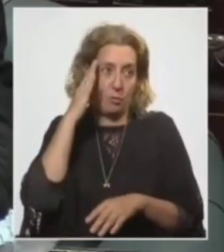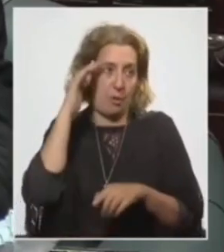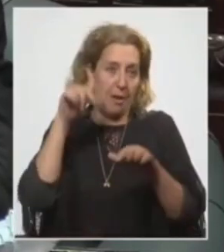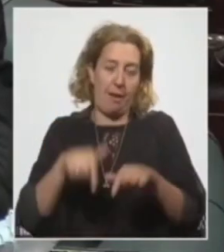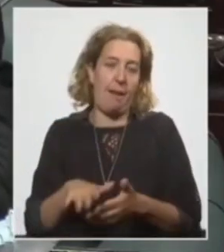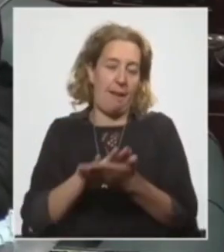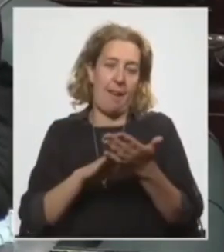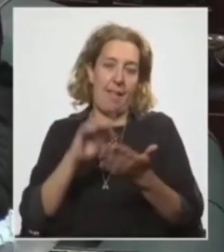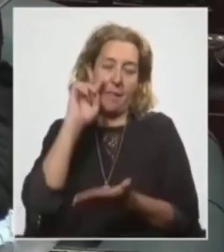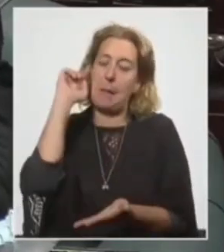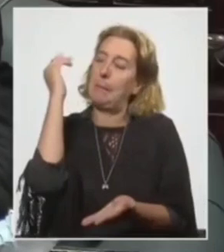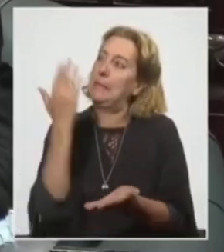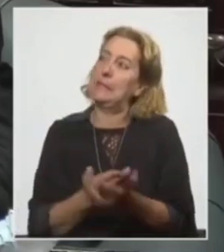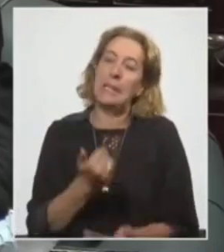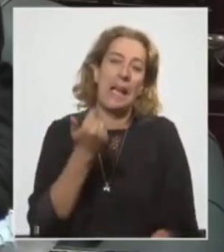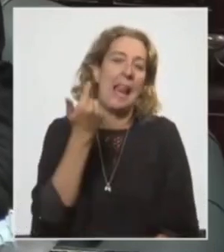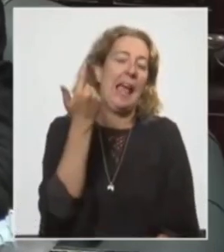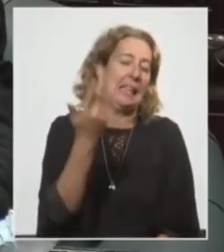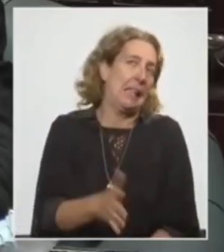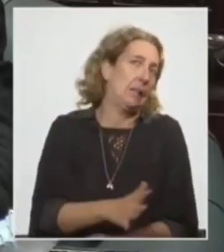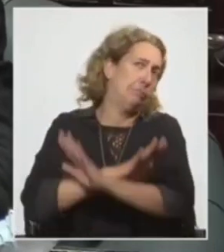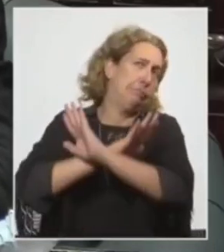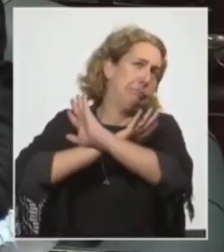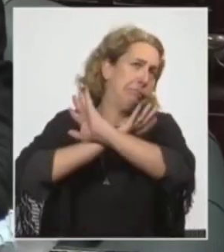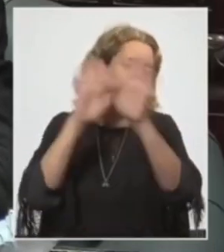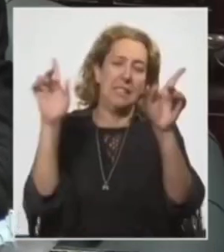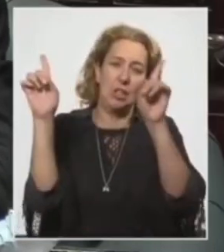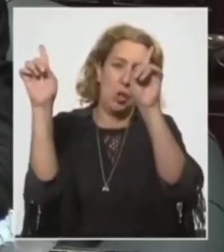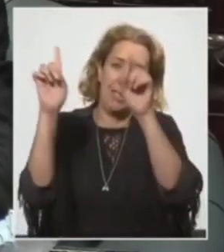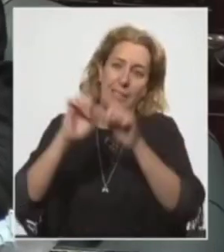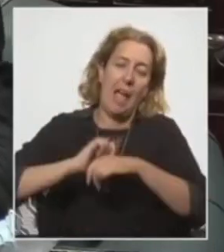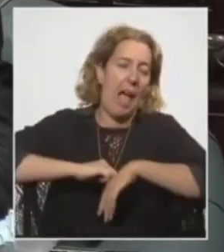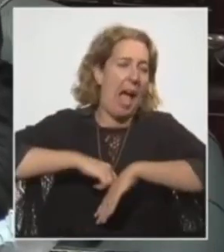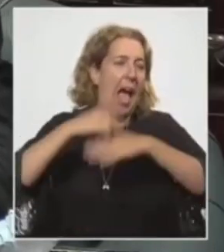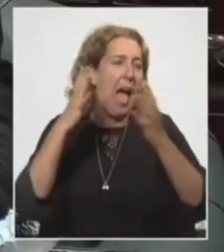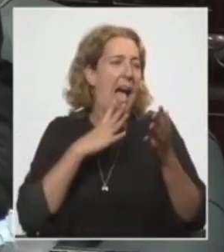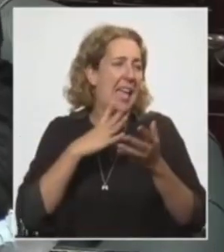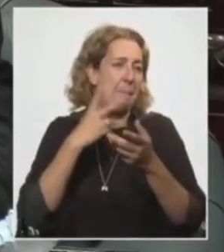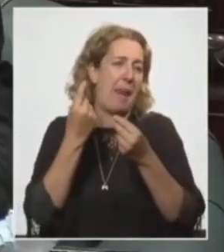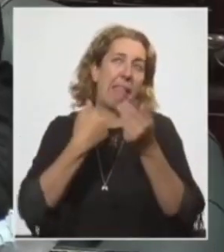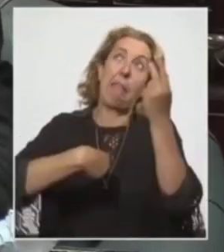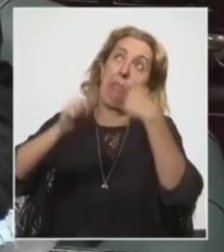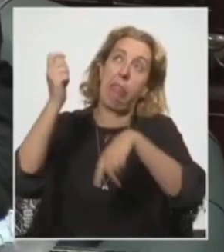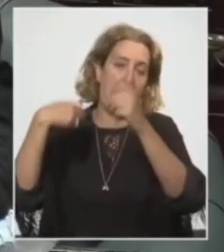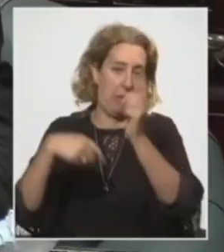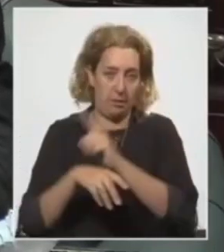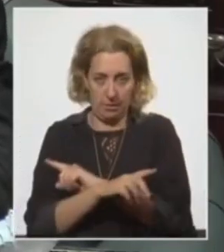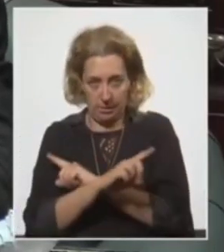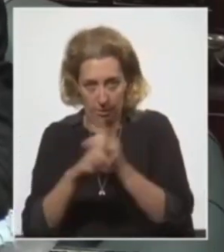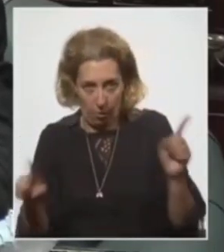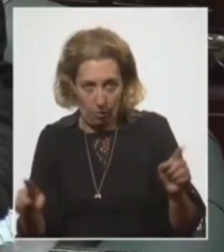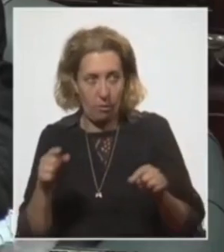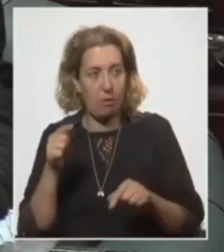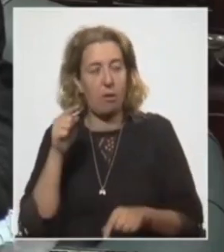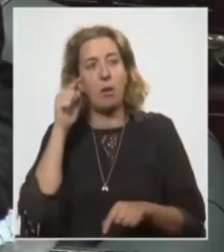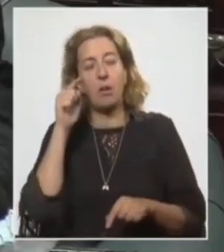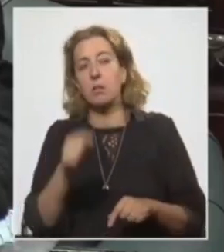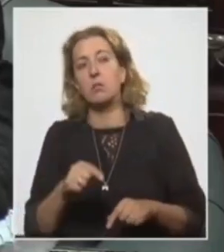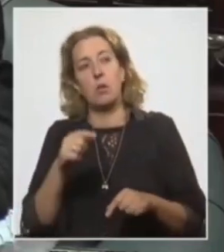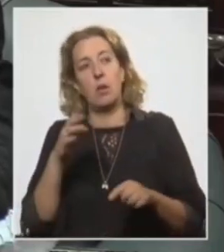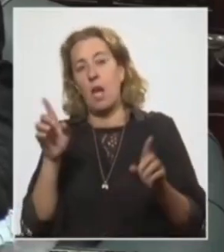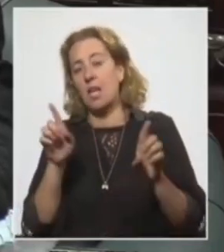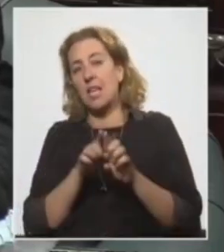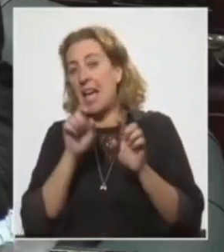planteando una cifra descabellada, no estirar manteca al techo, que es esencialmente lo que está ocurriendo en prácticamente